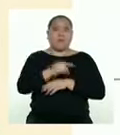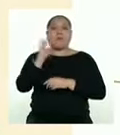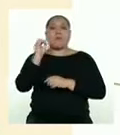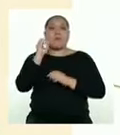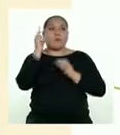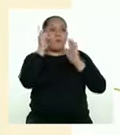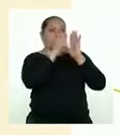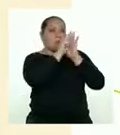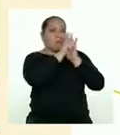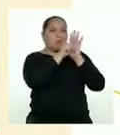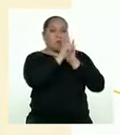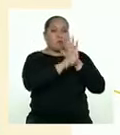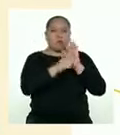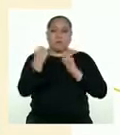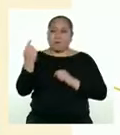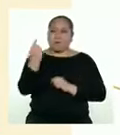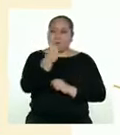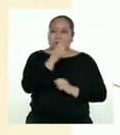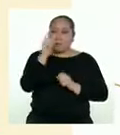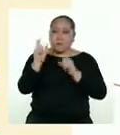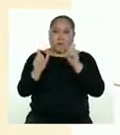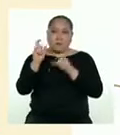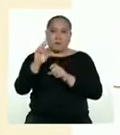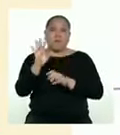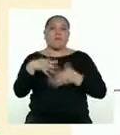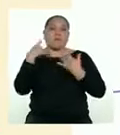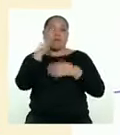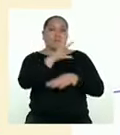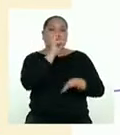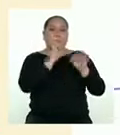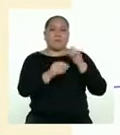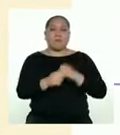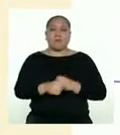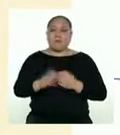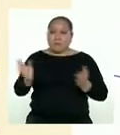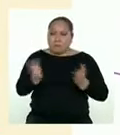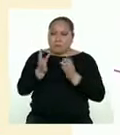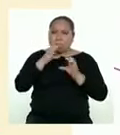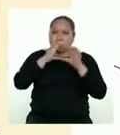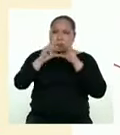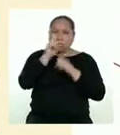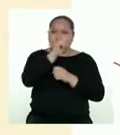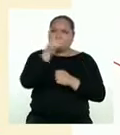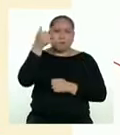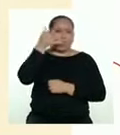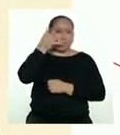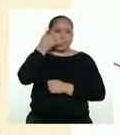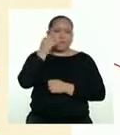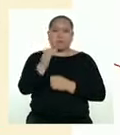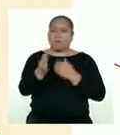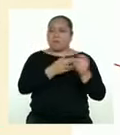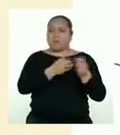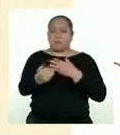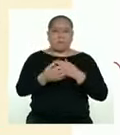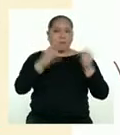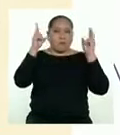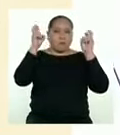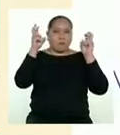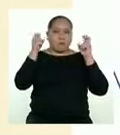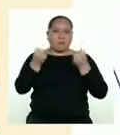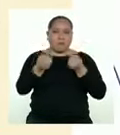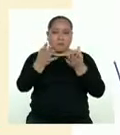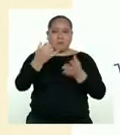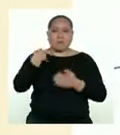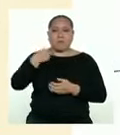familia tenga un día para seleccionarlas. Promuevan conversaciones sin celulares sobre cualquier tema de interés que propongan tus